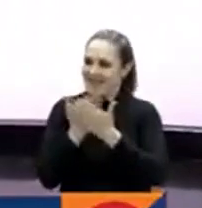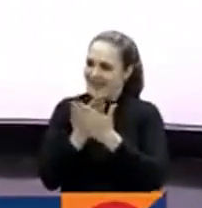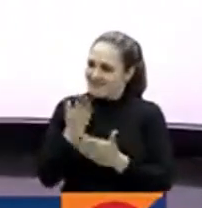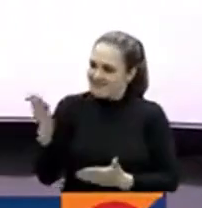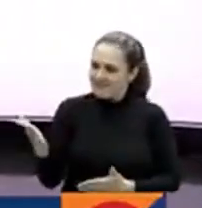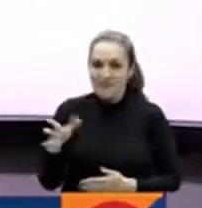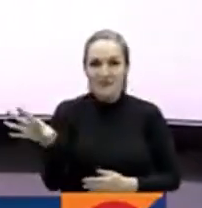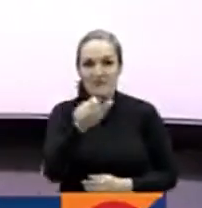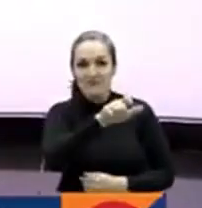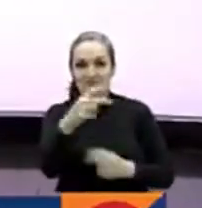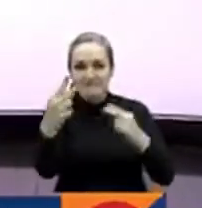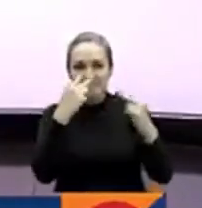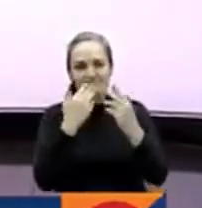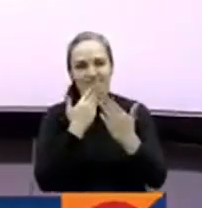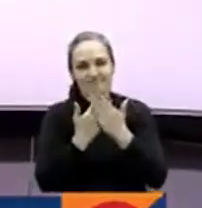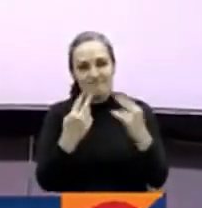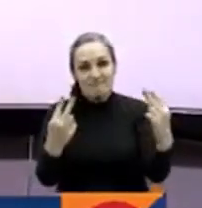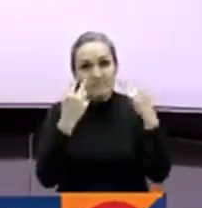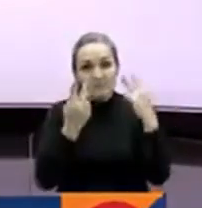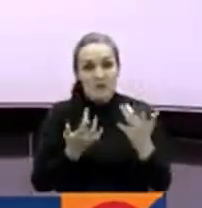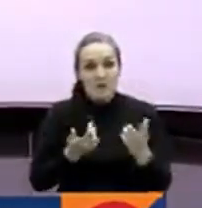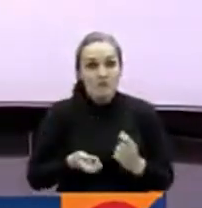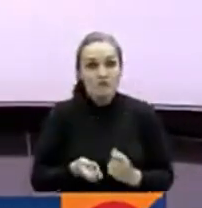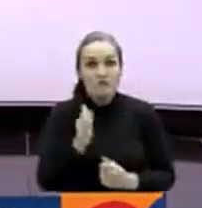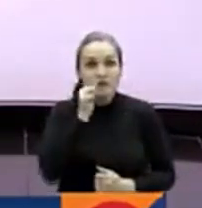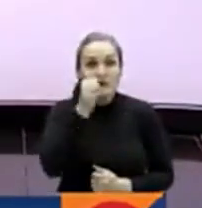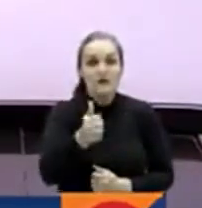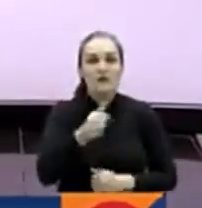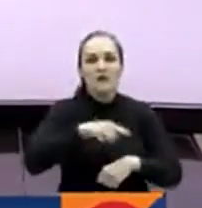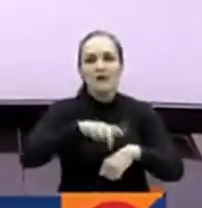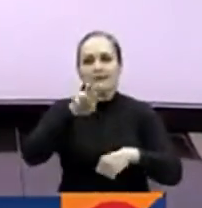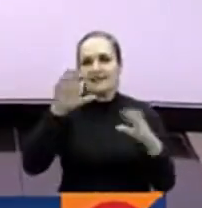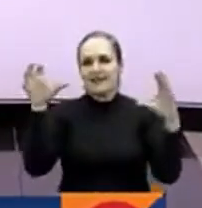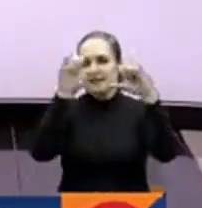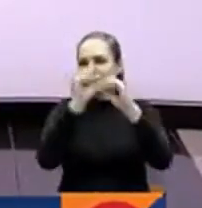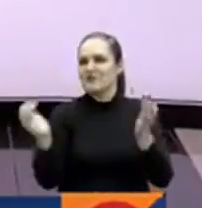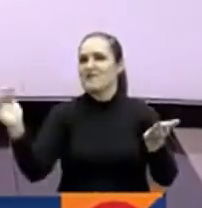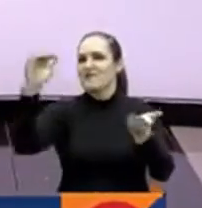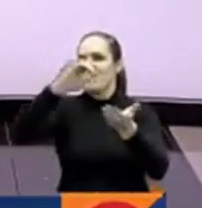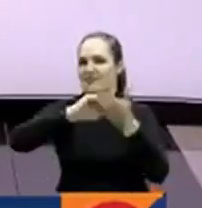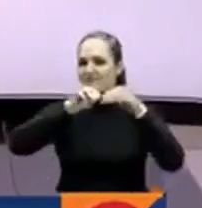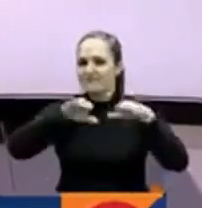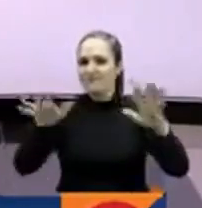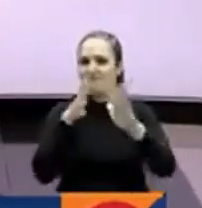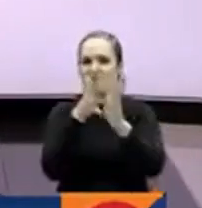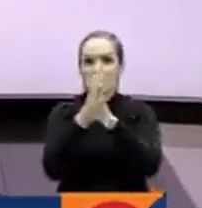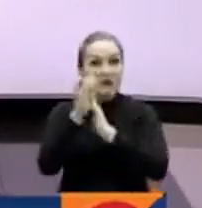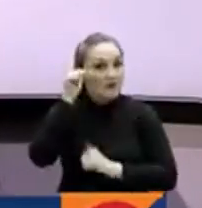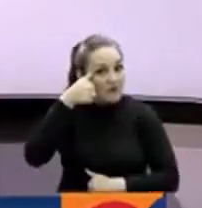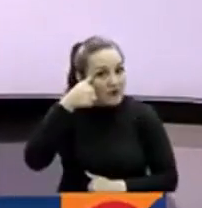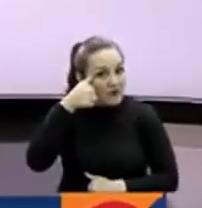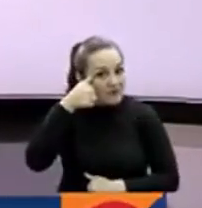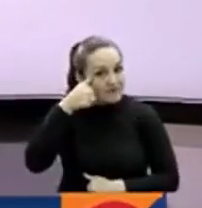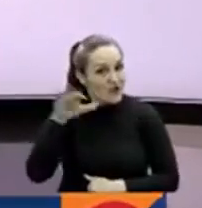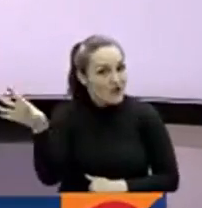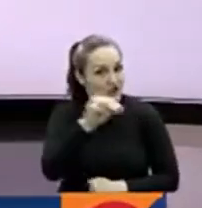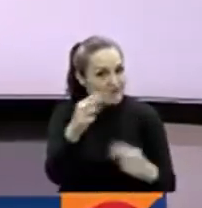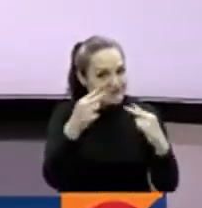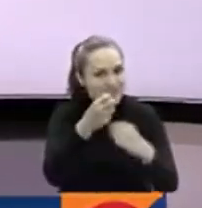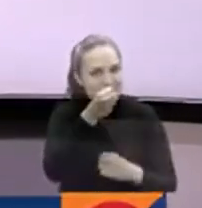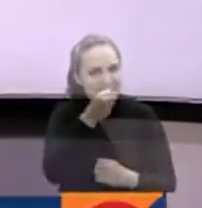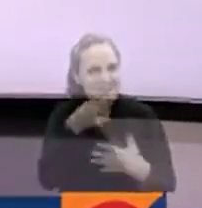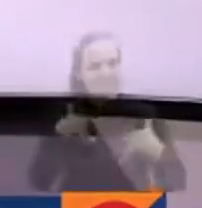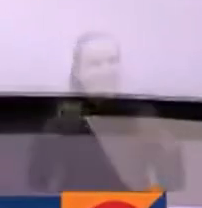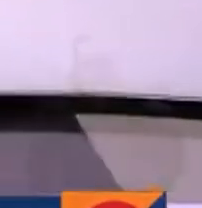nuestros televidentes por su sintonía, pero los esperamos mañana a las 7 de la noche con otra edición informativa. Recuerde que somos el Noti de todos. Feliz noche.